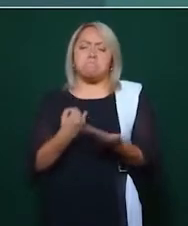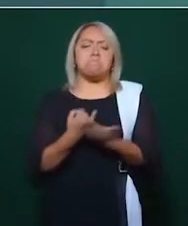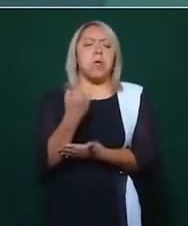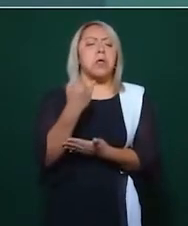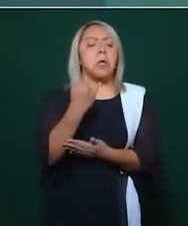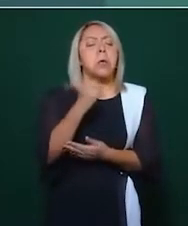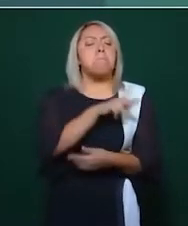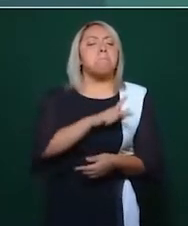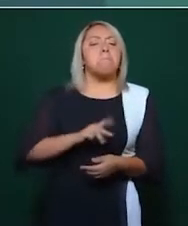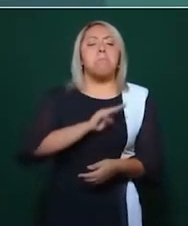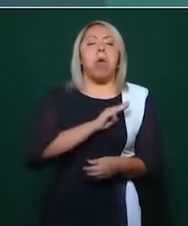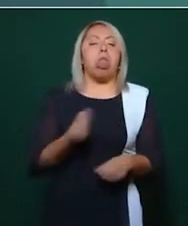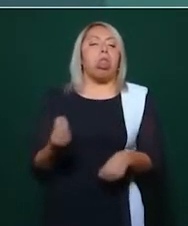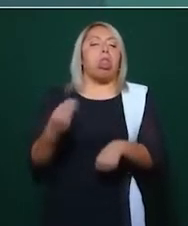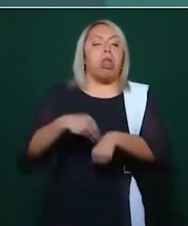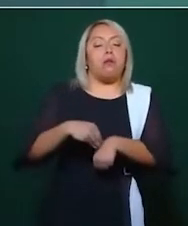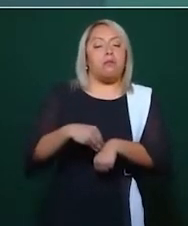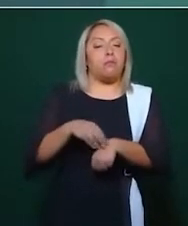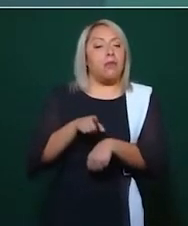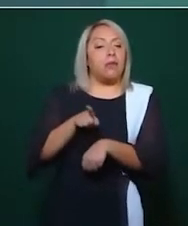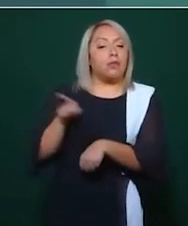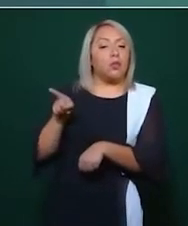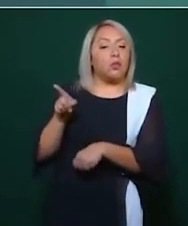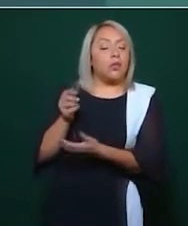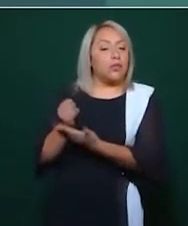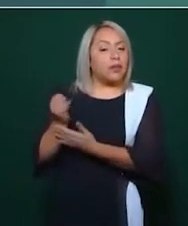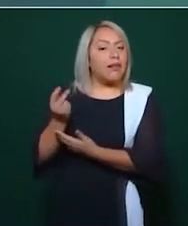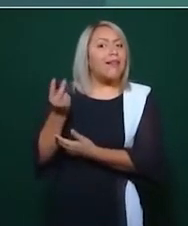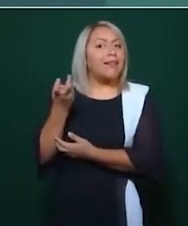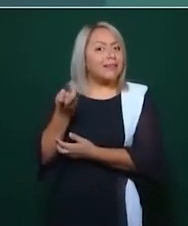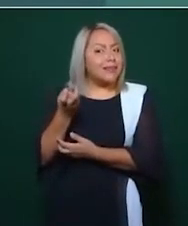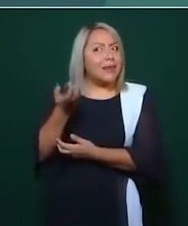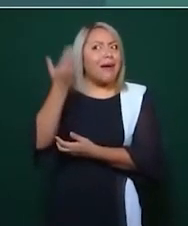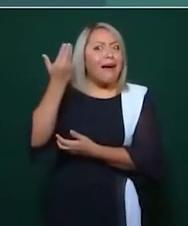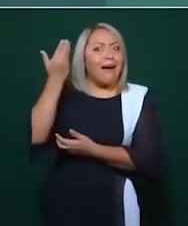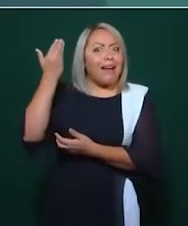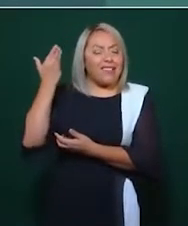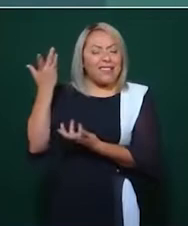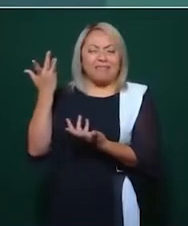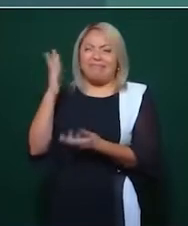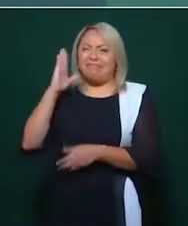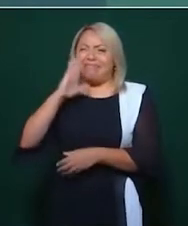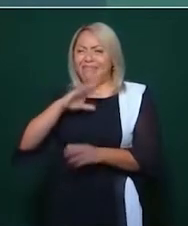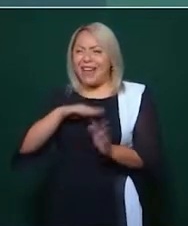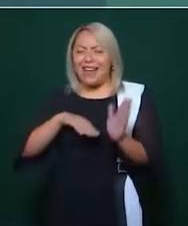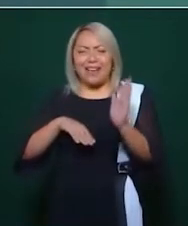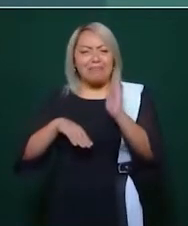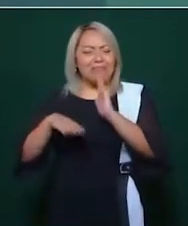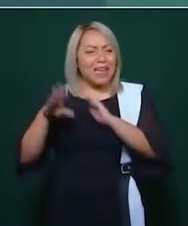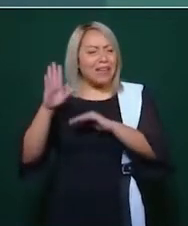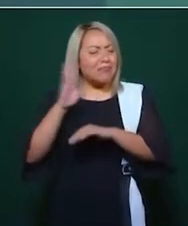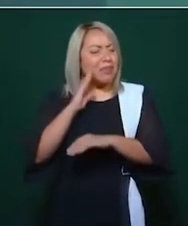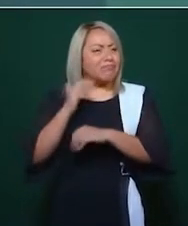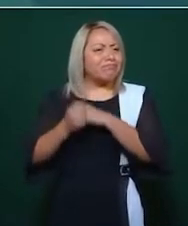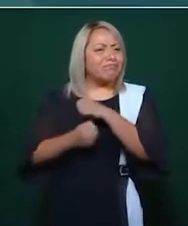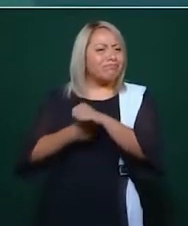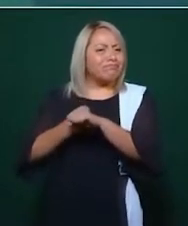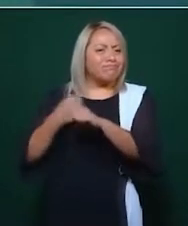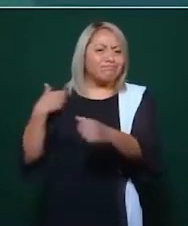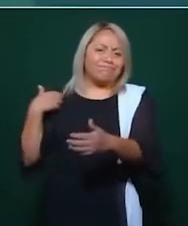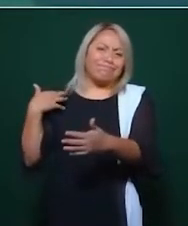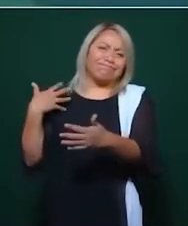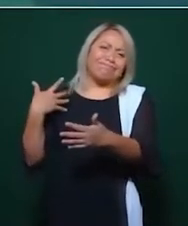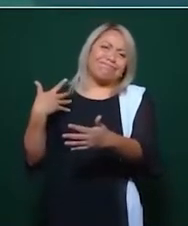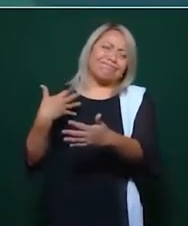ya era de ellos. Así se fue degenerando y